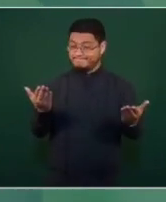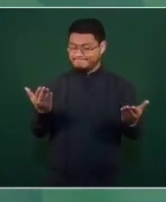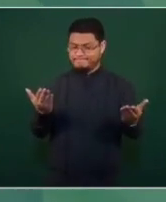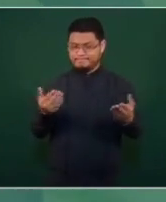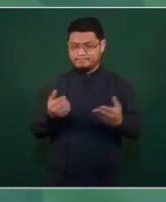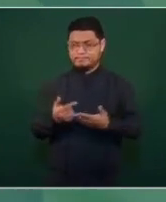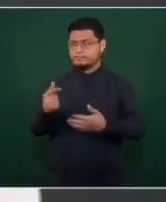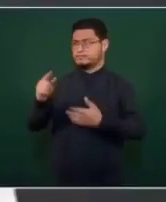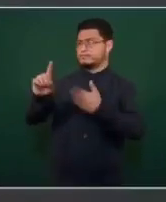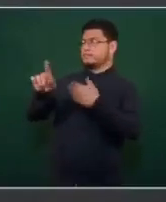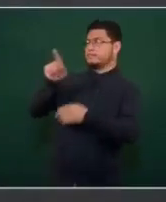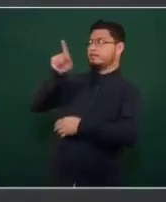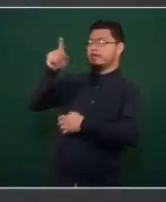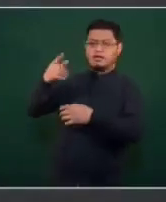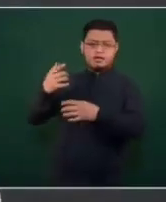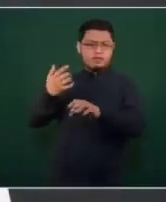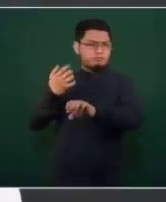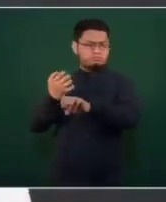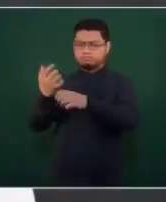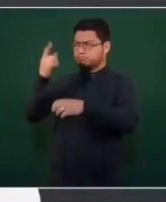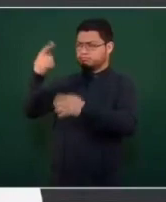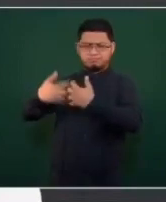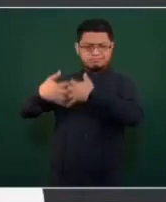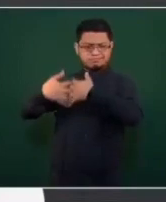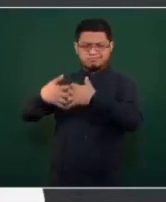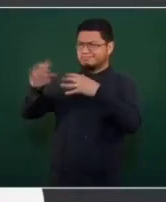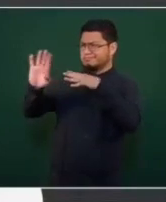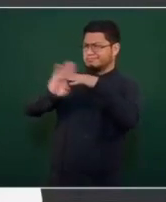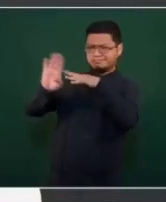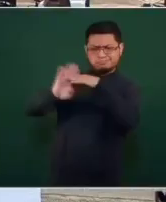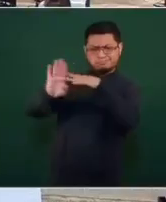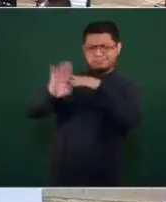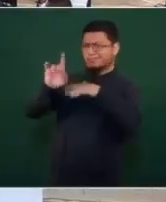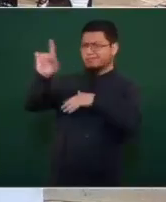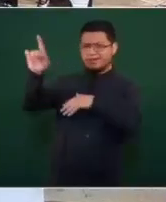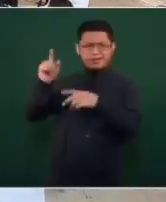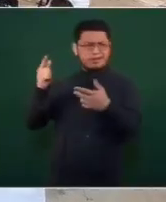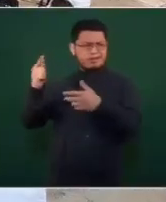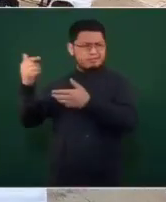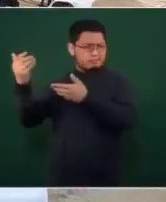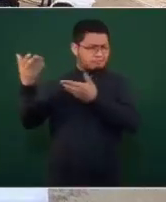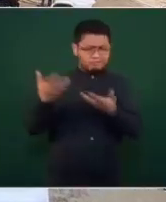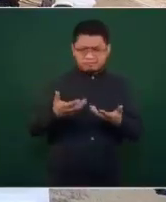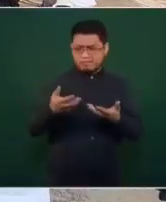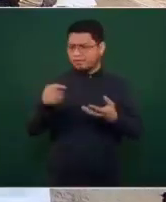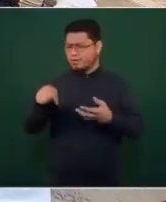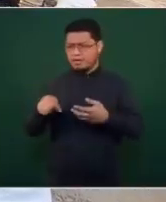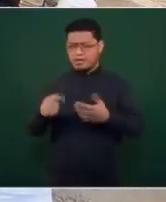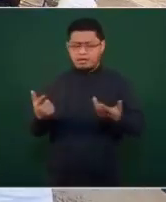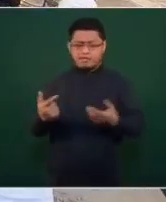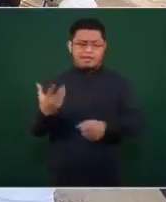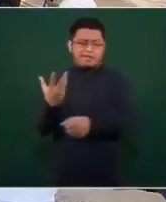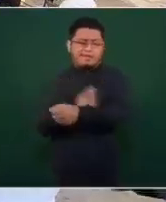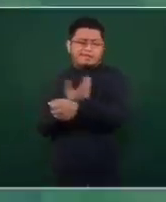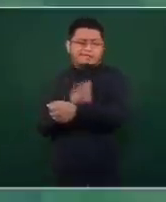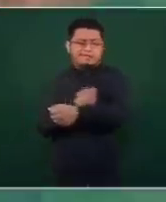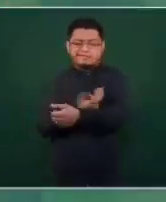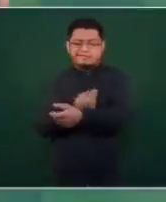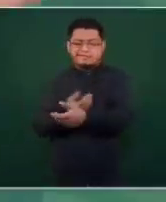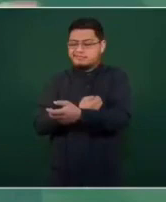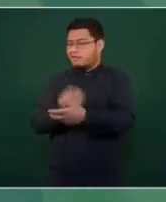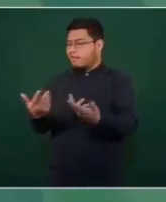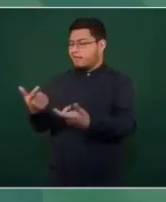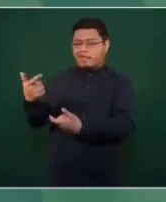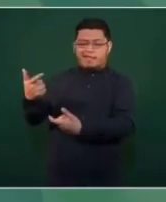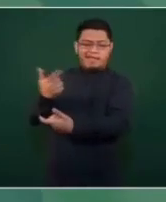enfrentar a las empresas extranjeras que se han dedicado a medrar con el comercio de la energía eléctrica, ahí están los jueces